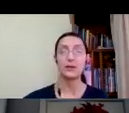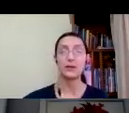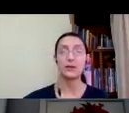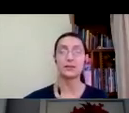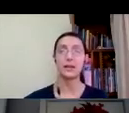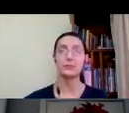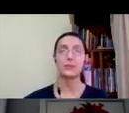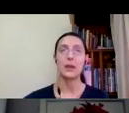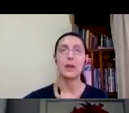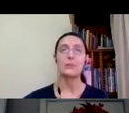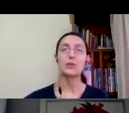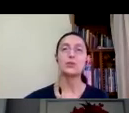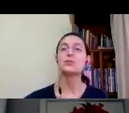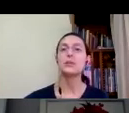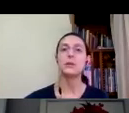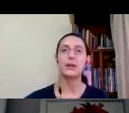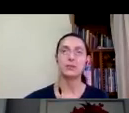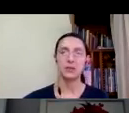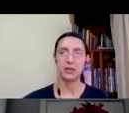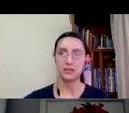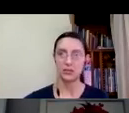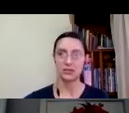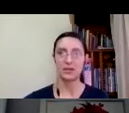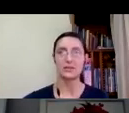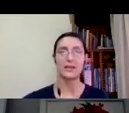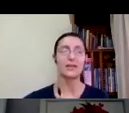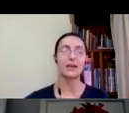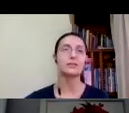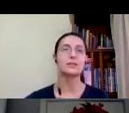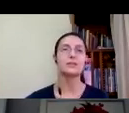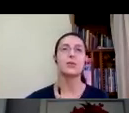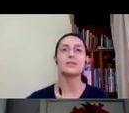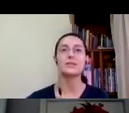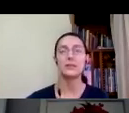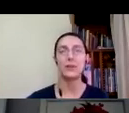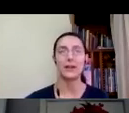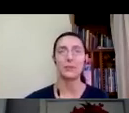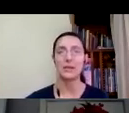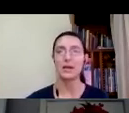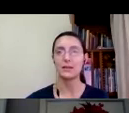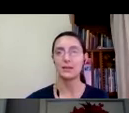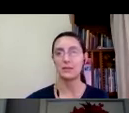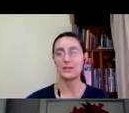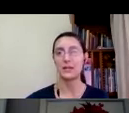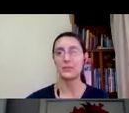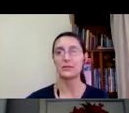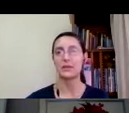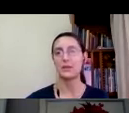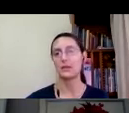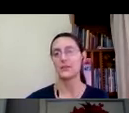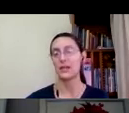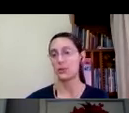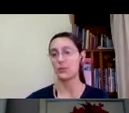nunca vas a alcanzar pero no sirve para conseguir eso que tienes ahí adelante sino que sirve para caminar y básicamente